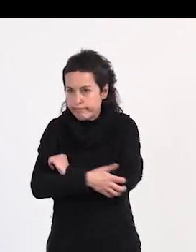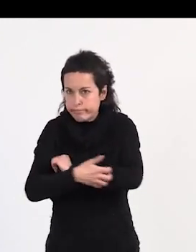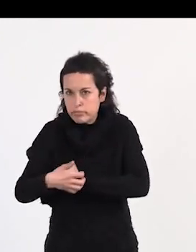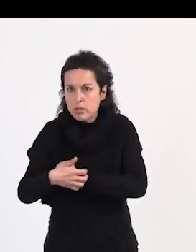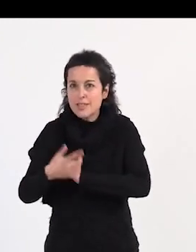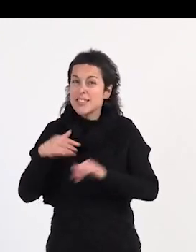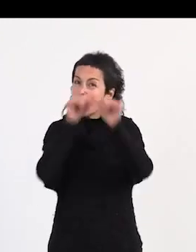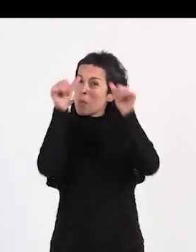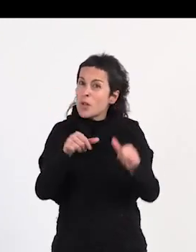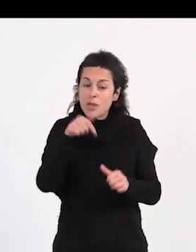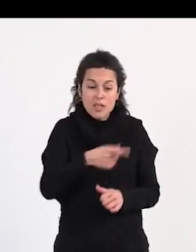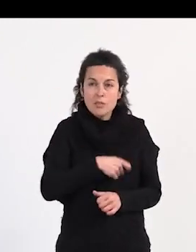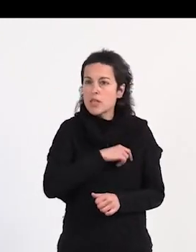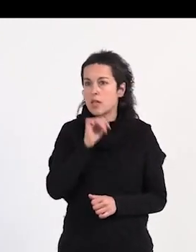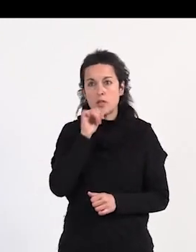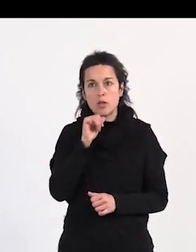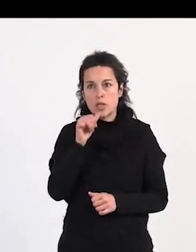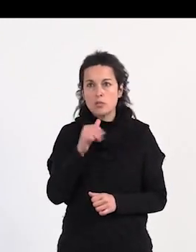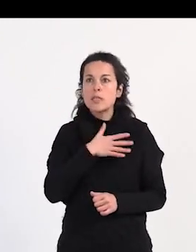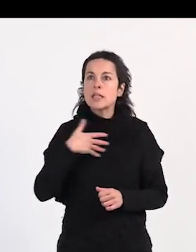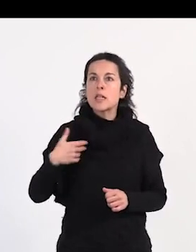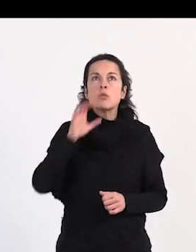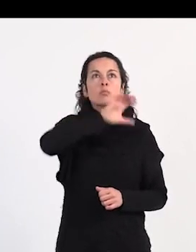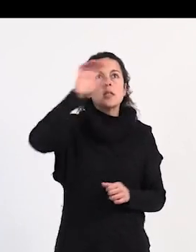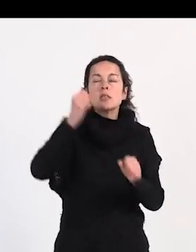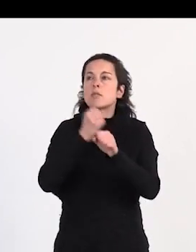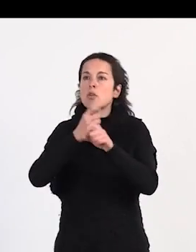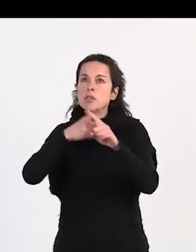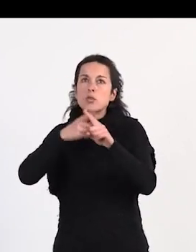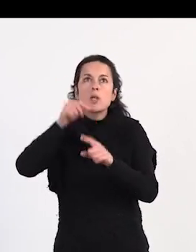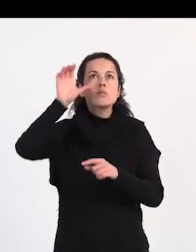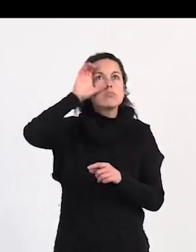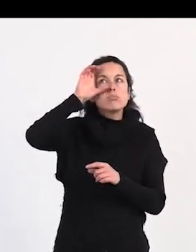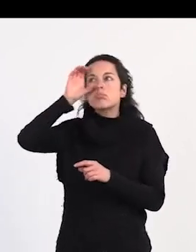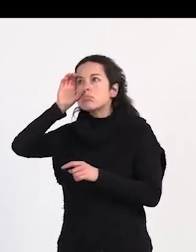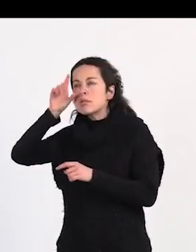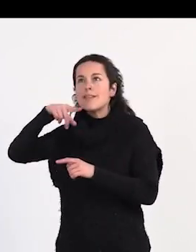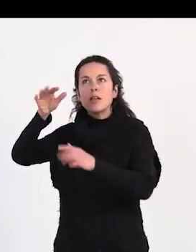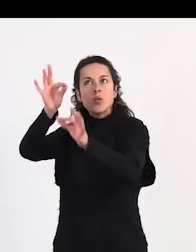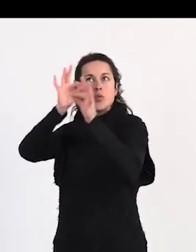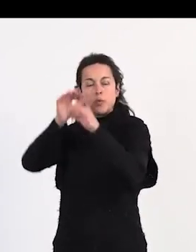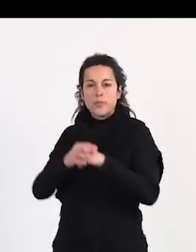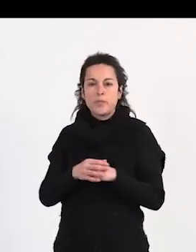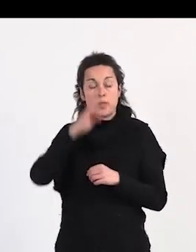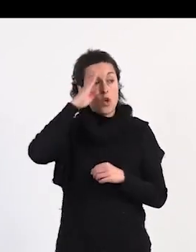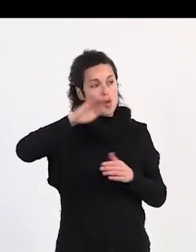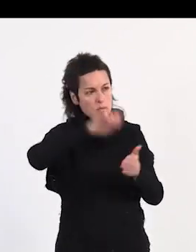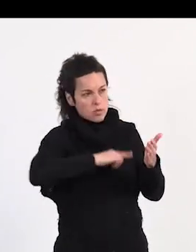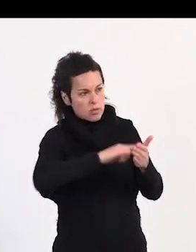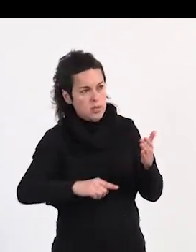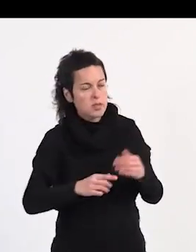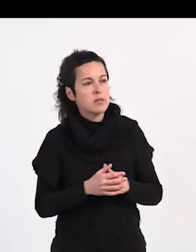queremos ese modelo en España. Queremos escuchar a las trabajadoras sexuales de otros países y aprender de ellas. Hola, abolicionista.